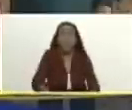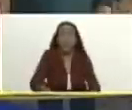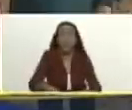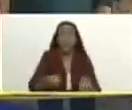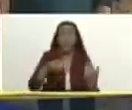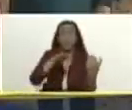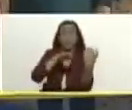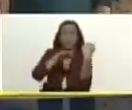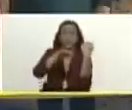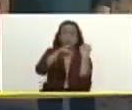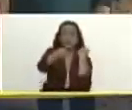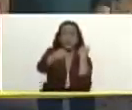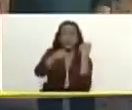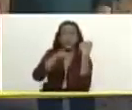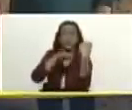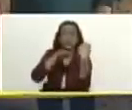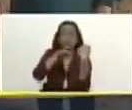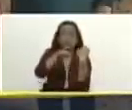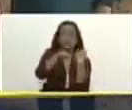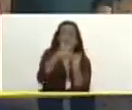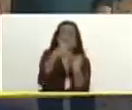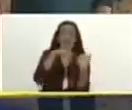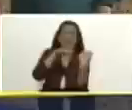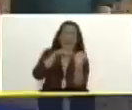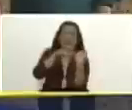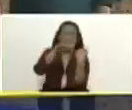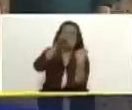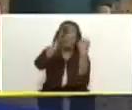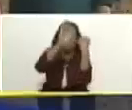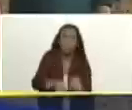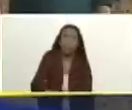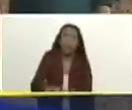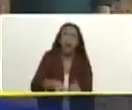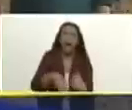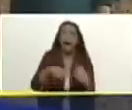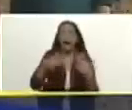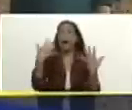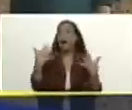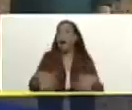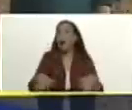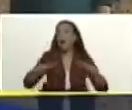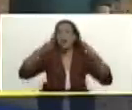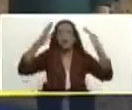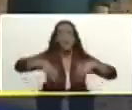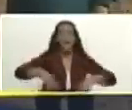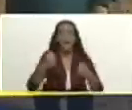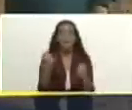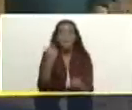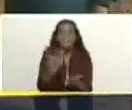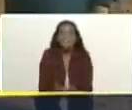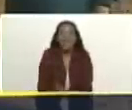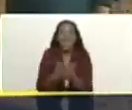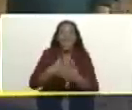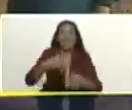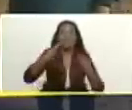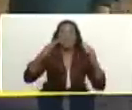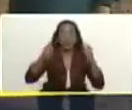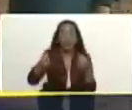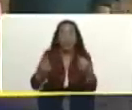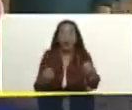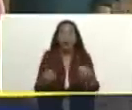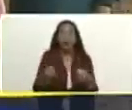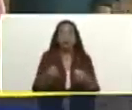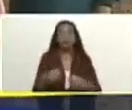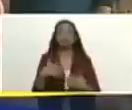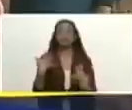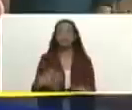cargadas de tomate más o menos 150 toneladas y lo derribaron ahí ha estado trabajando Puente Cagua